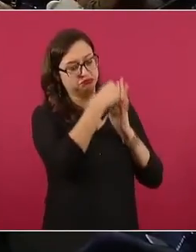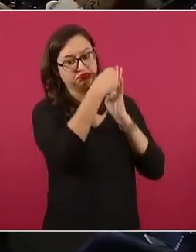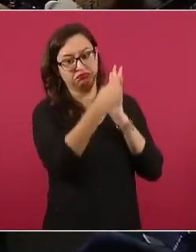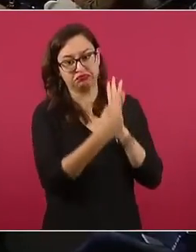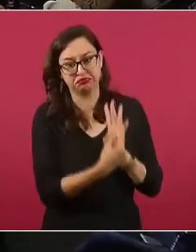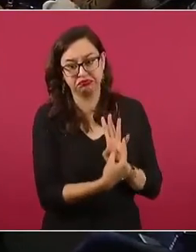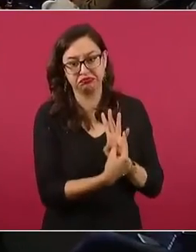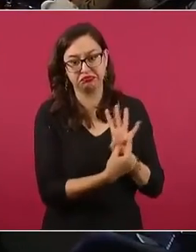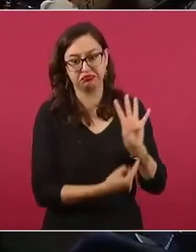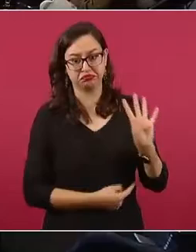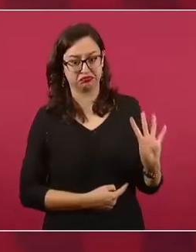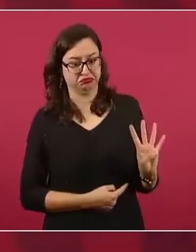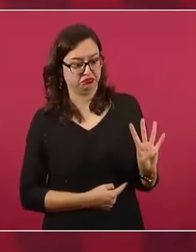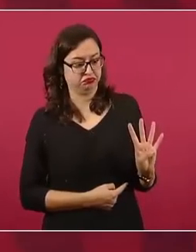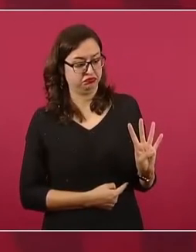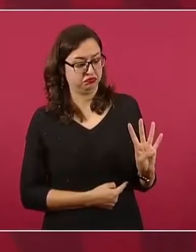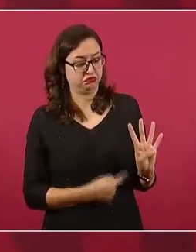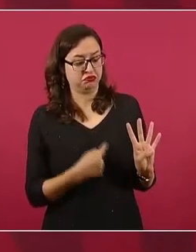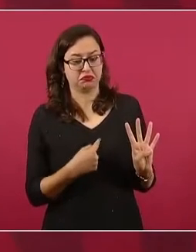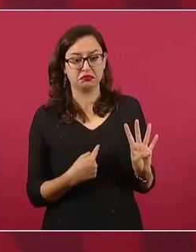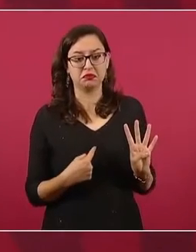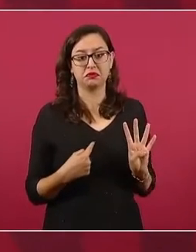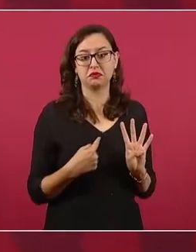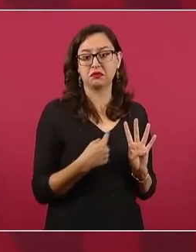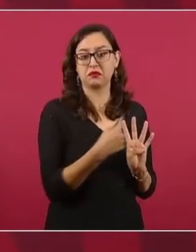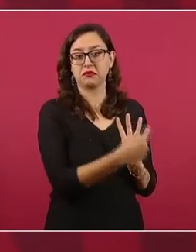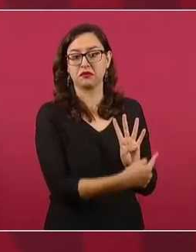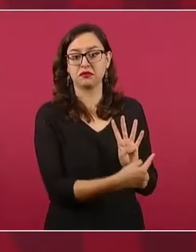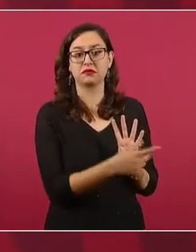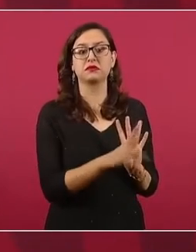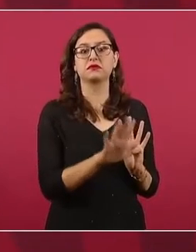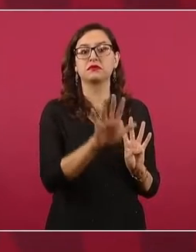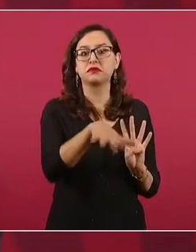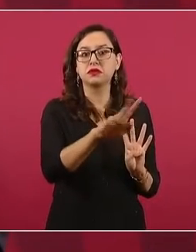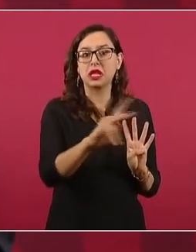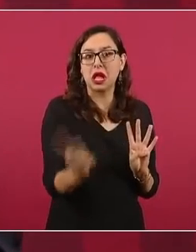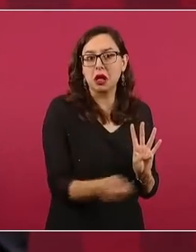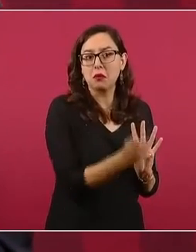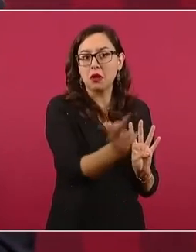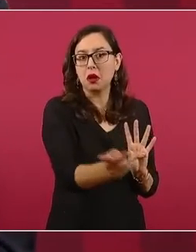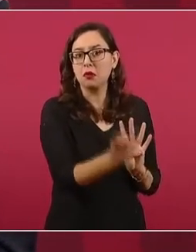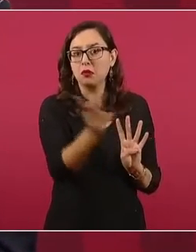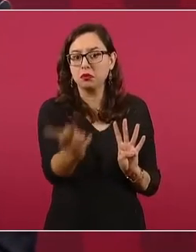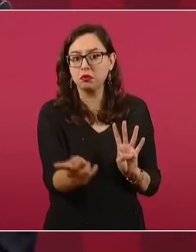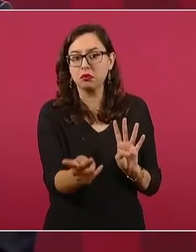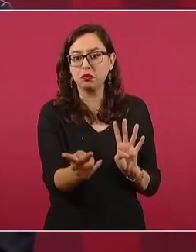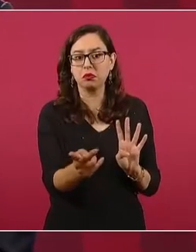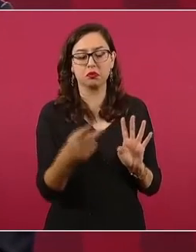si quedan al final cinco,